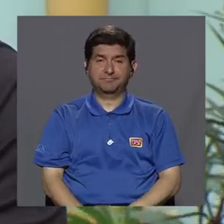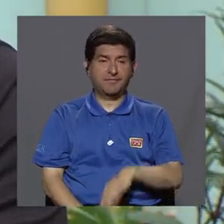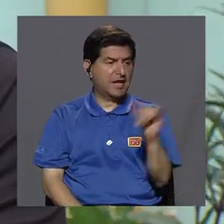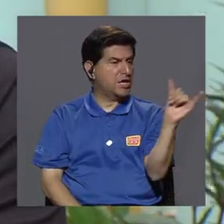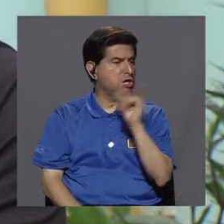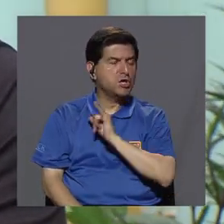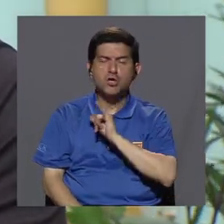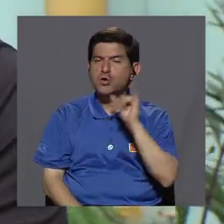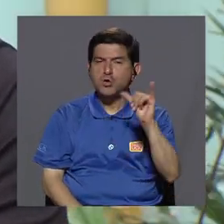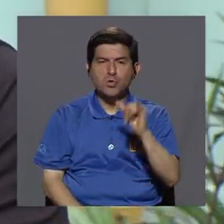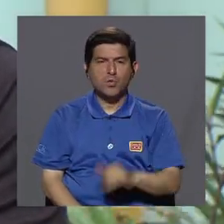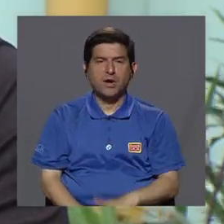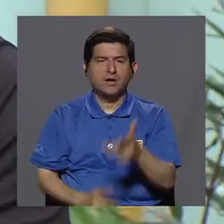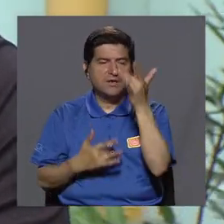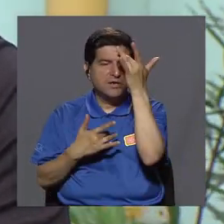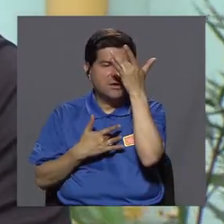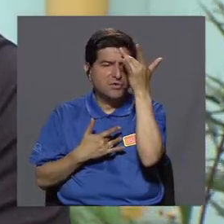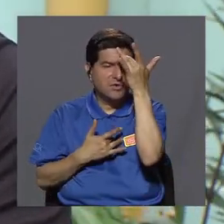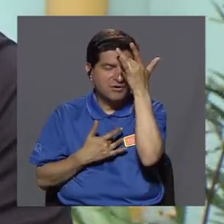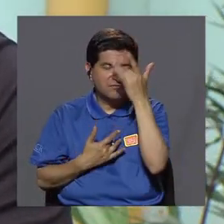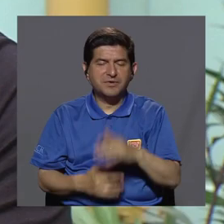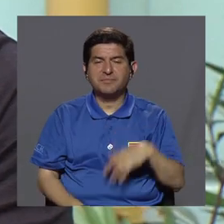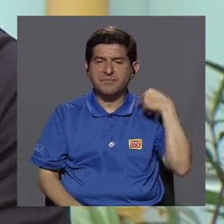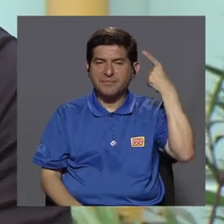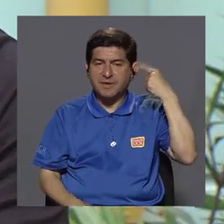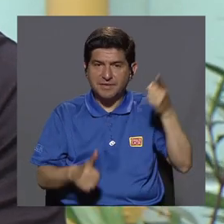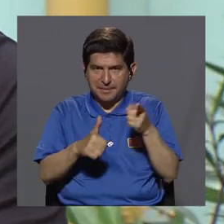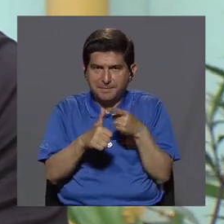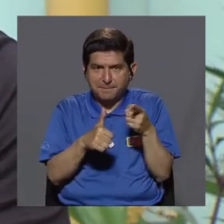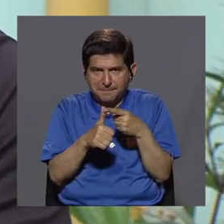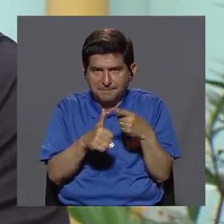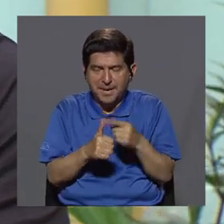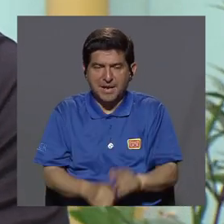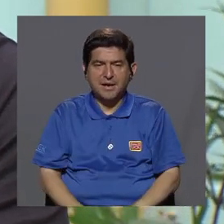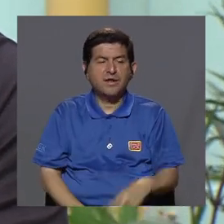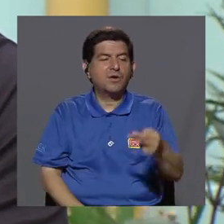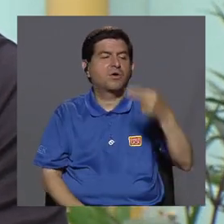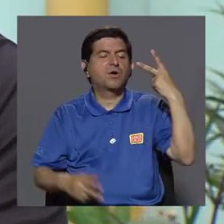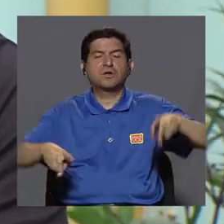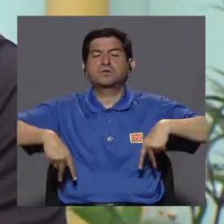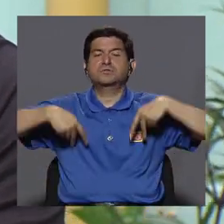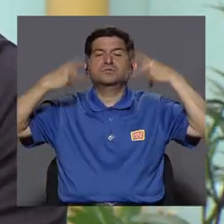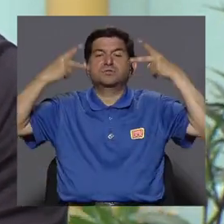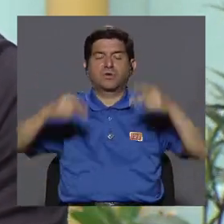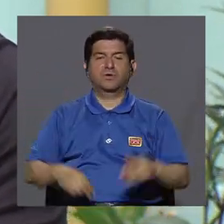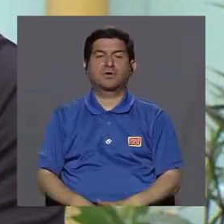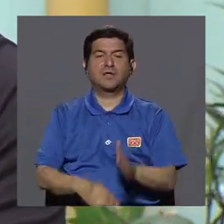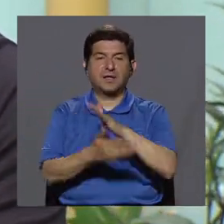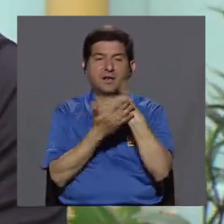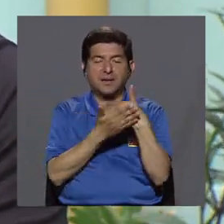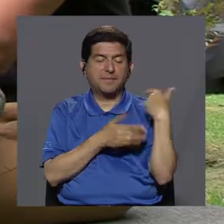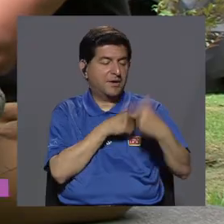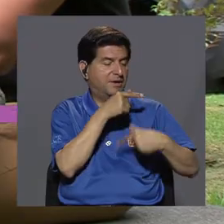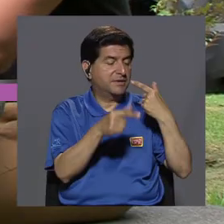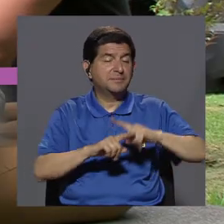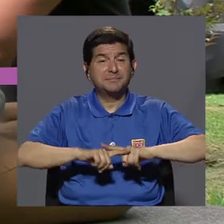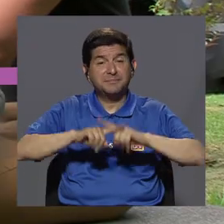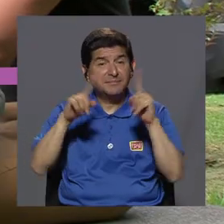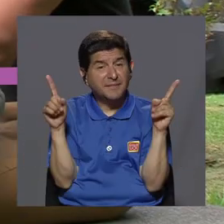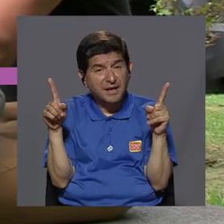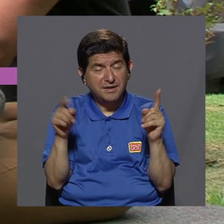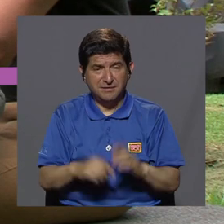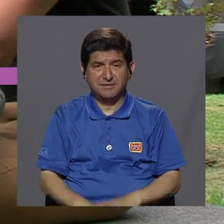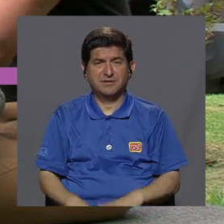Exactamente pasa lo mismo con las enfermedades de tipo demencial. Lo primero, claro que sí, es esa historia de vida, verdad, esa parte genética, sin